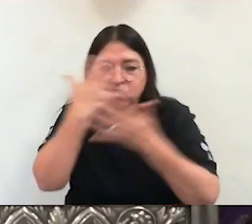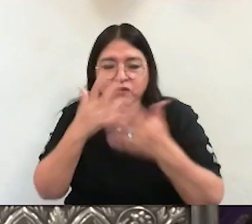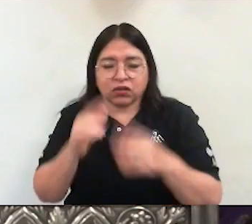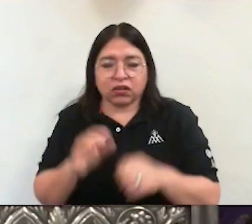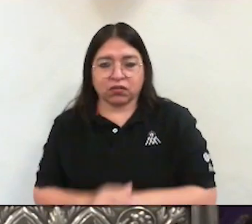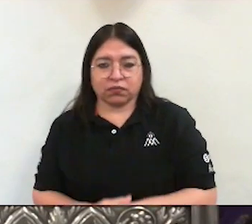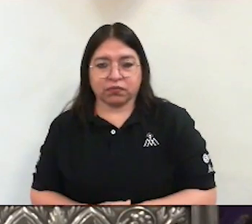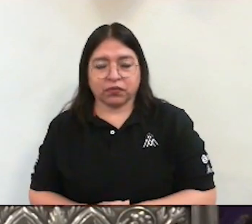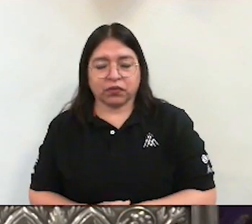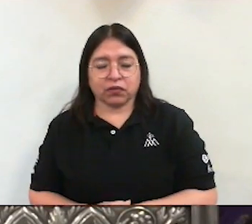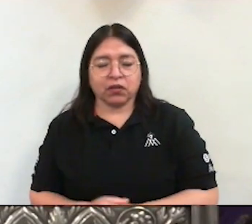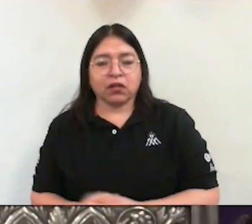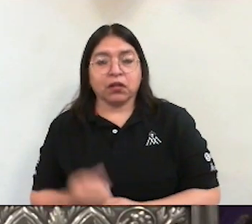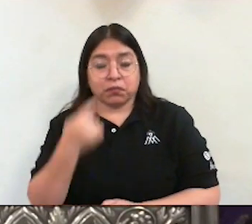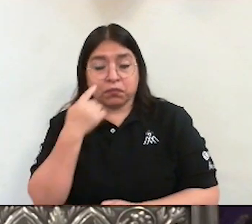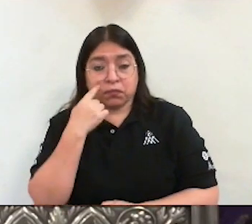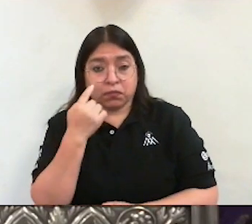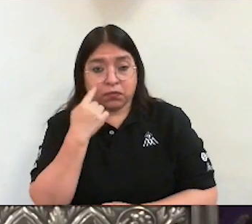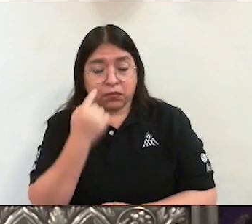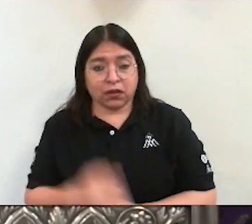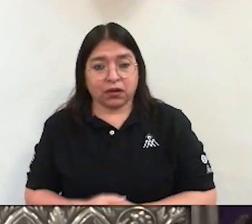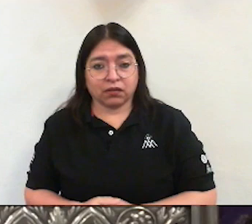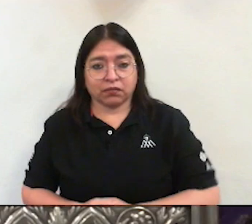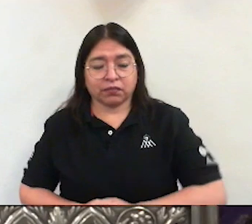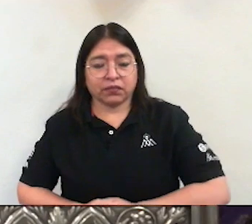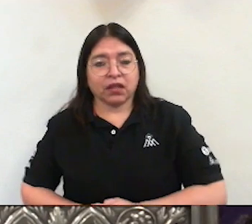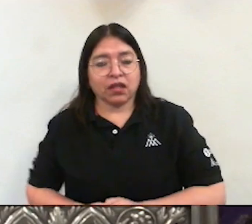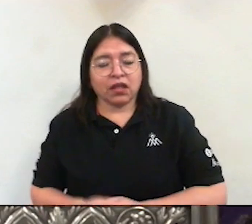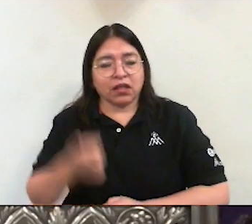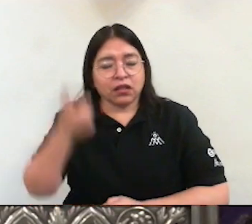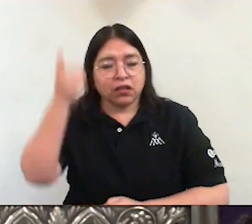Dios no quiere que sea lo más valioso.